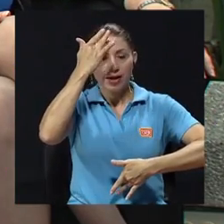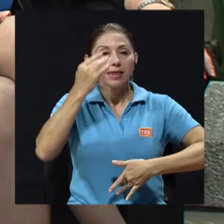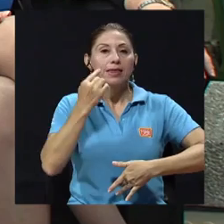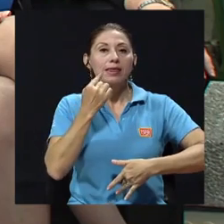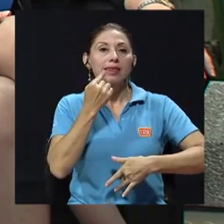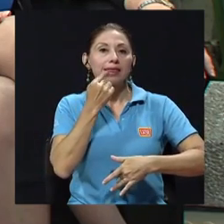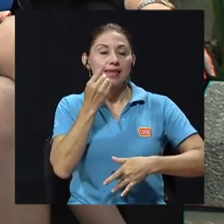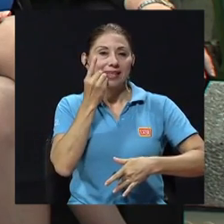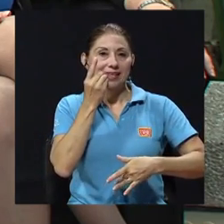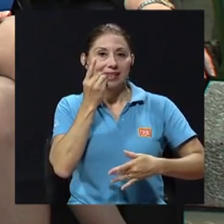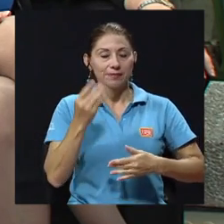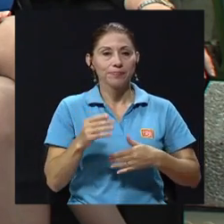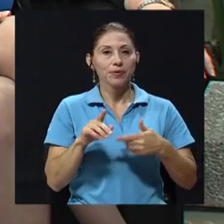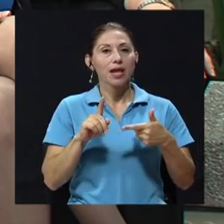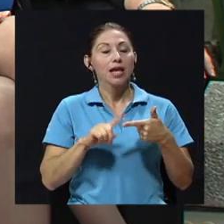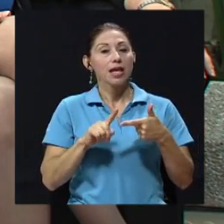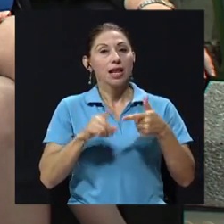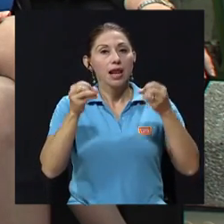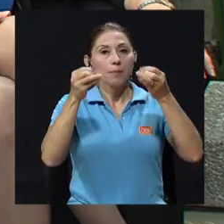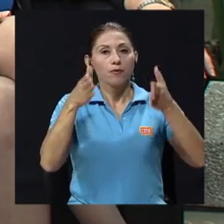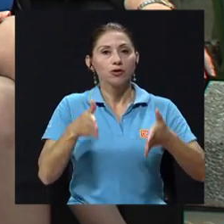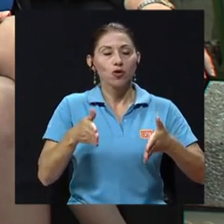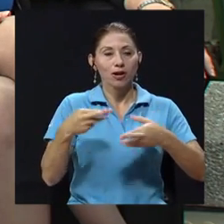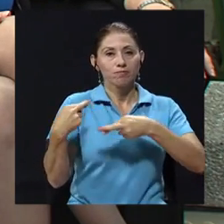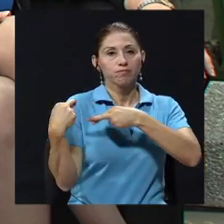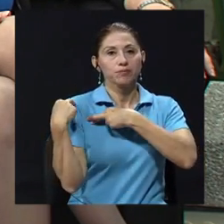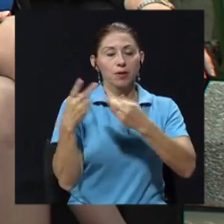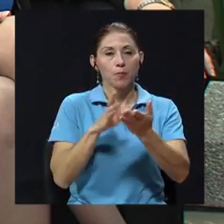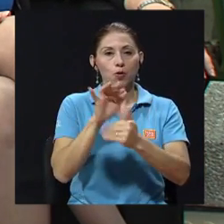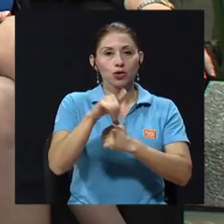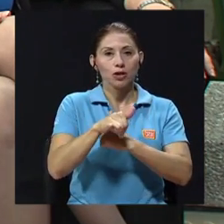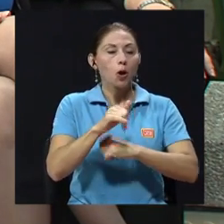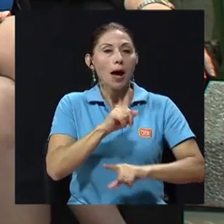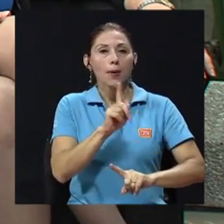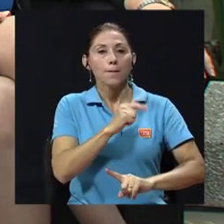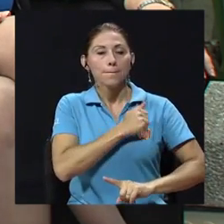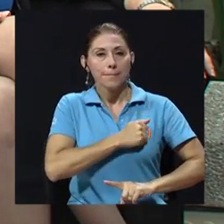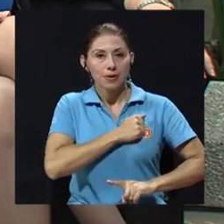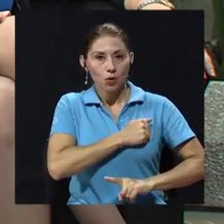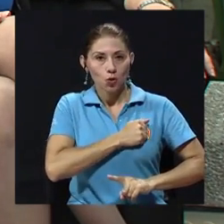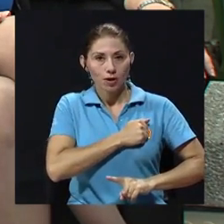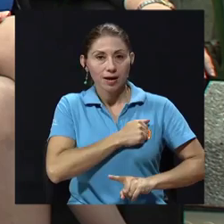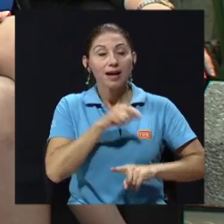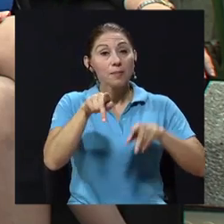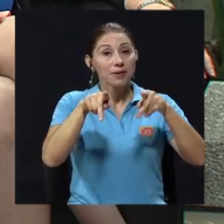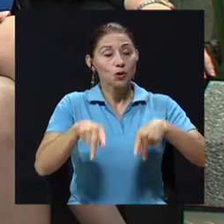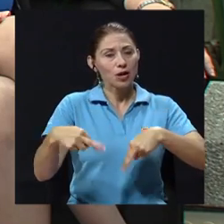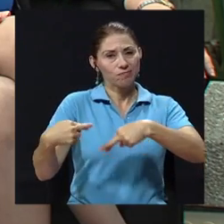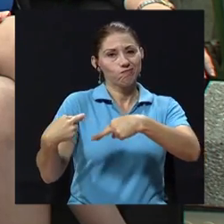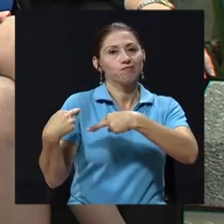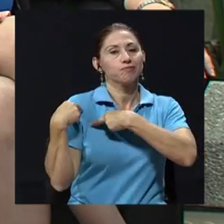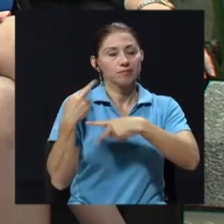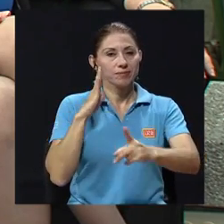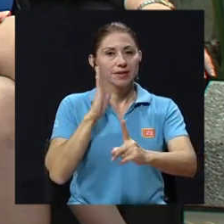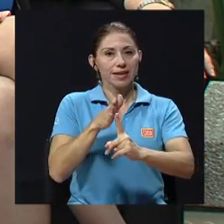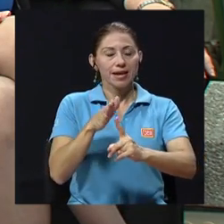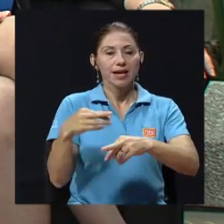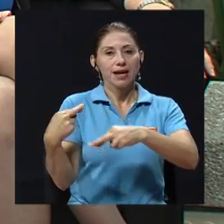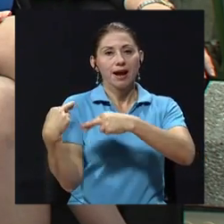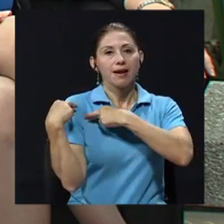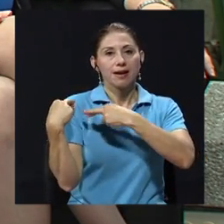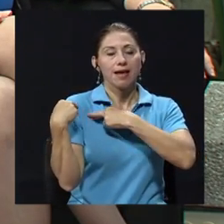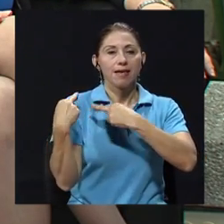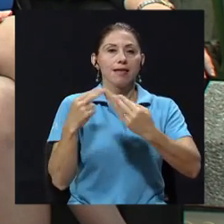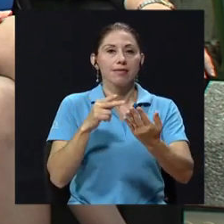y la profesora responsable del proyecto, perdón, y quien es la encargada directa y responsable